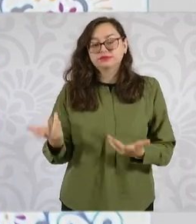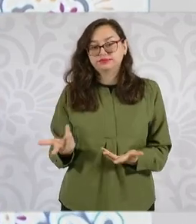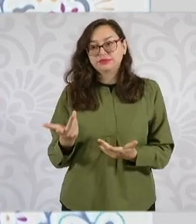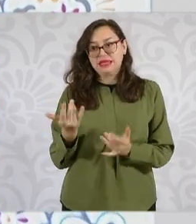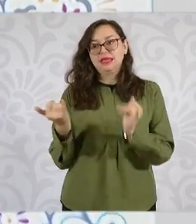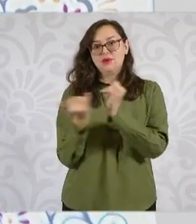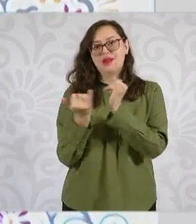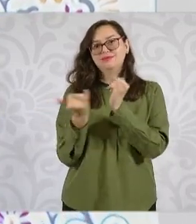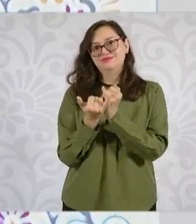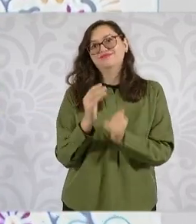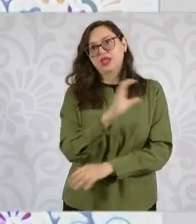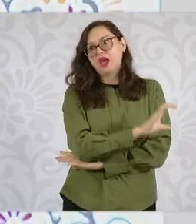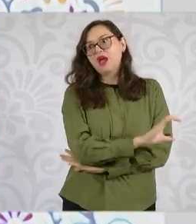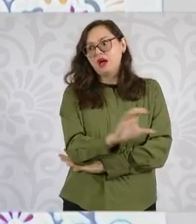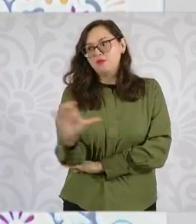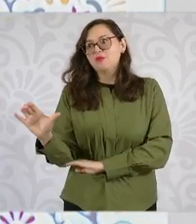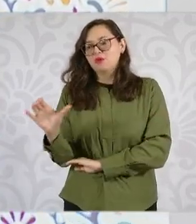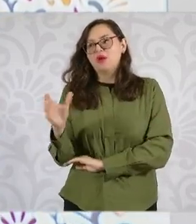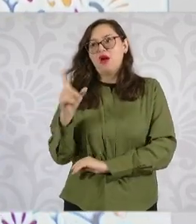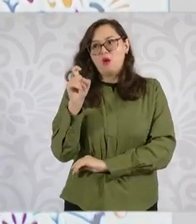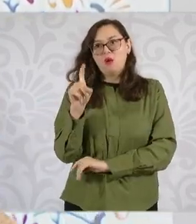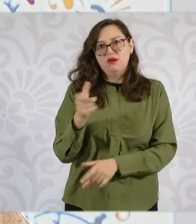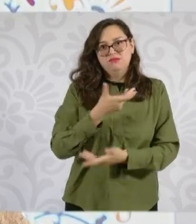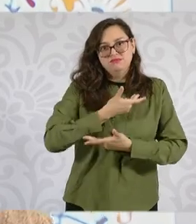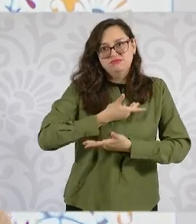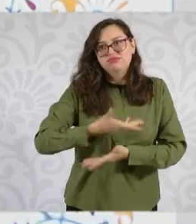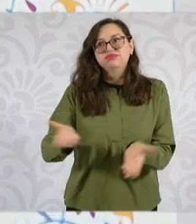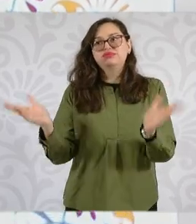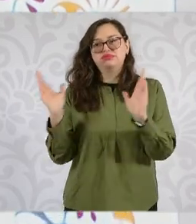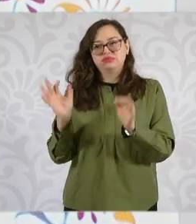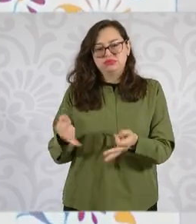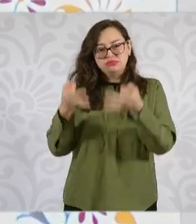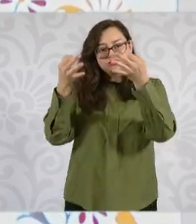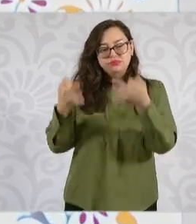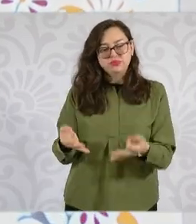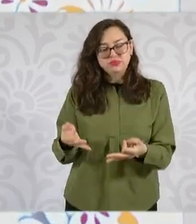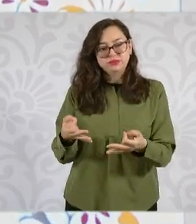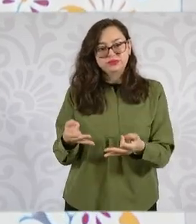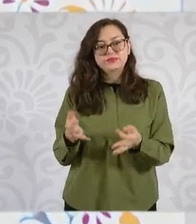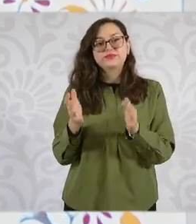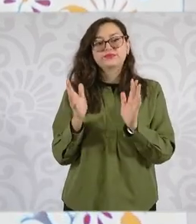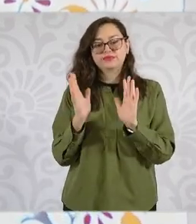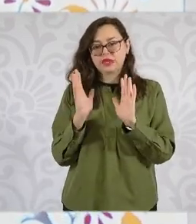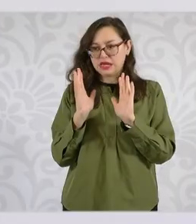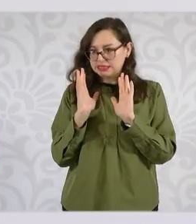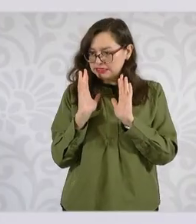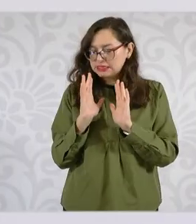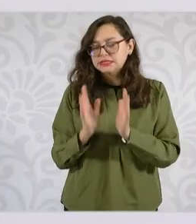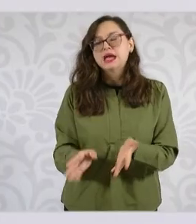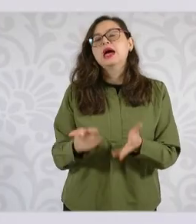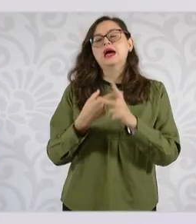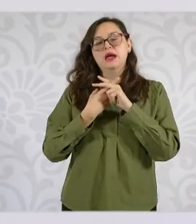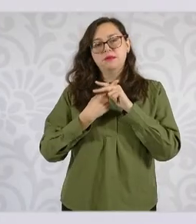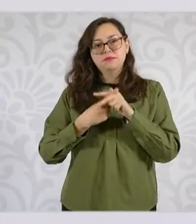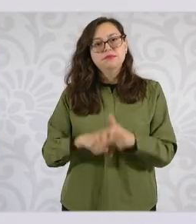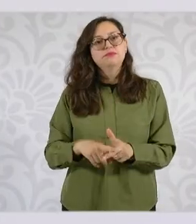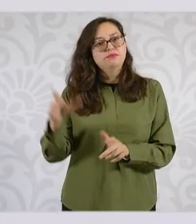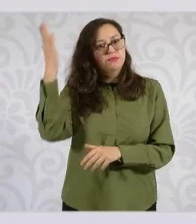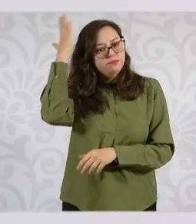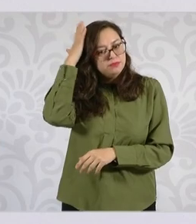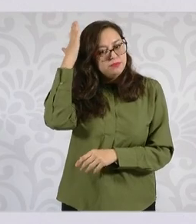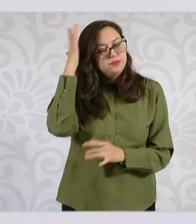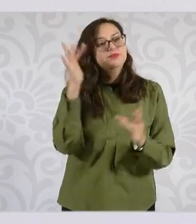que permita aumentar la productividad. Con ello están entrando en comunicación tanto con los responsables de los distritos de riego